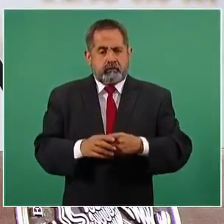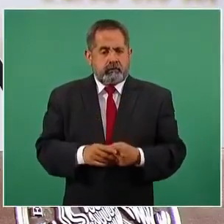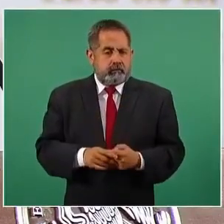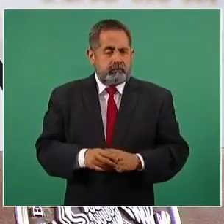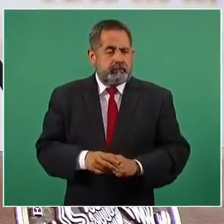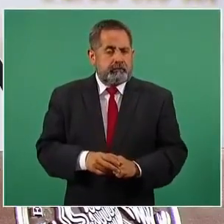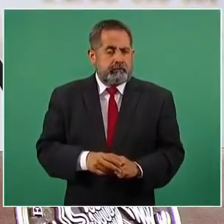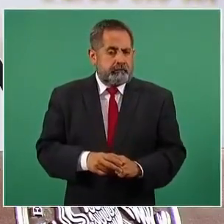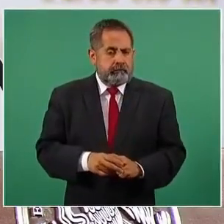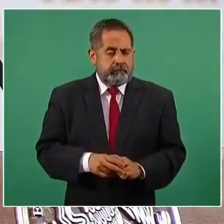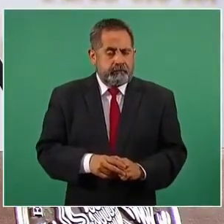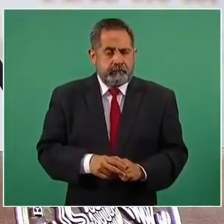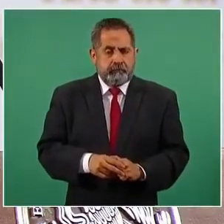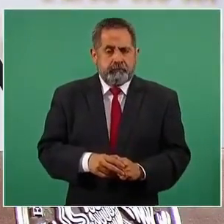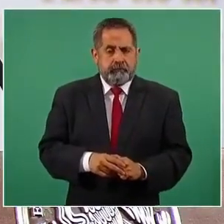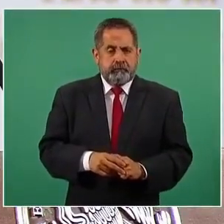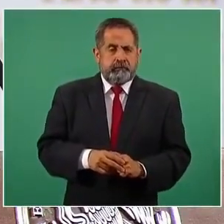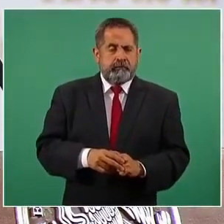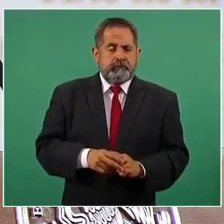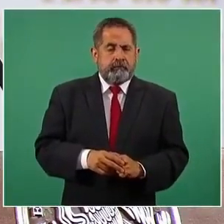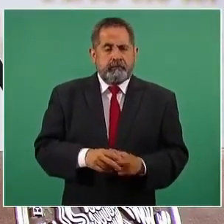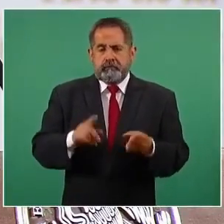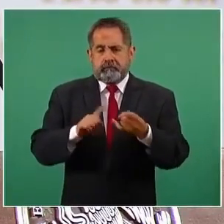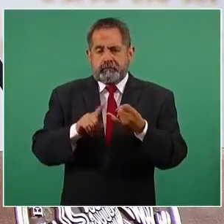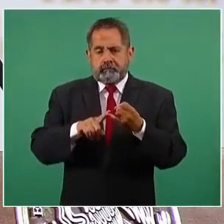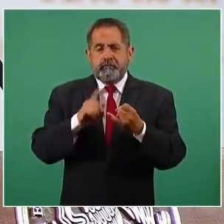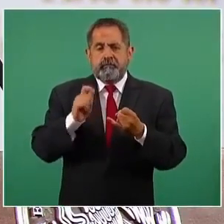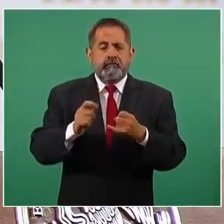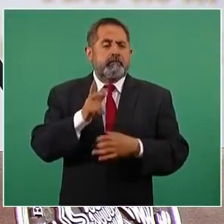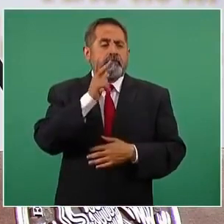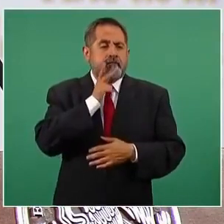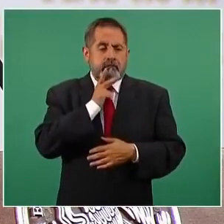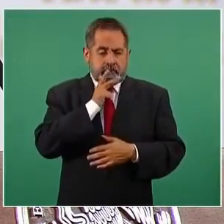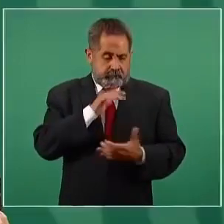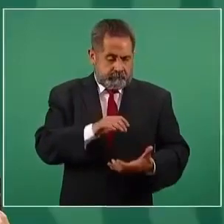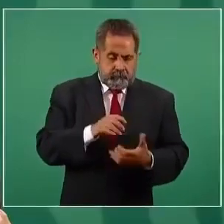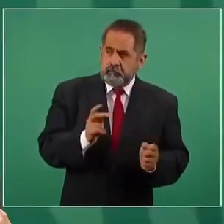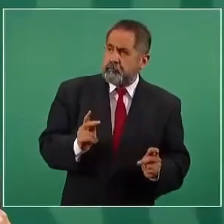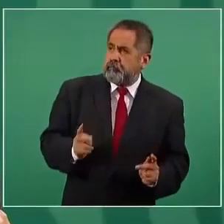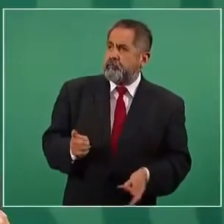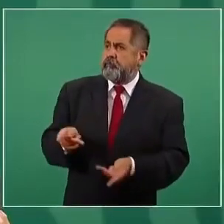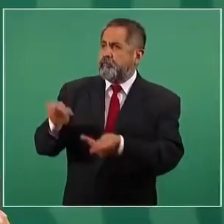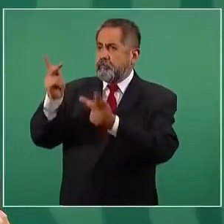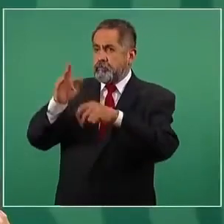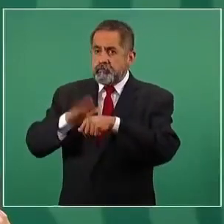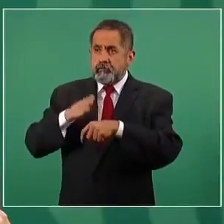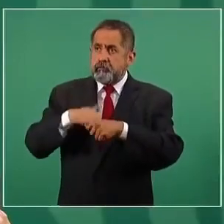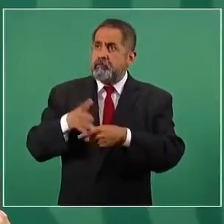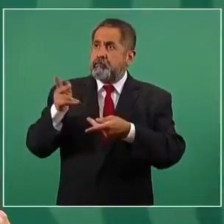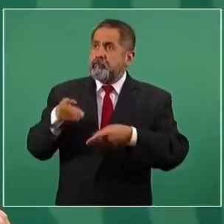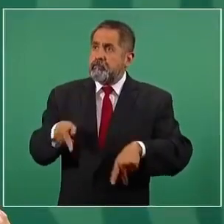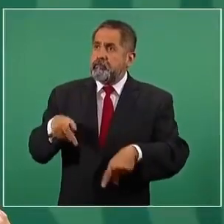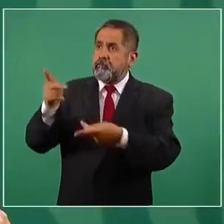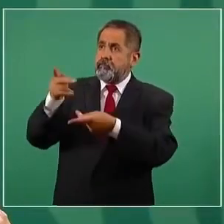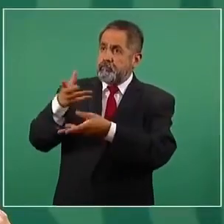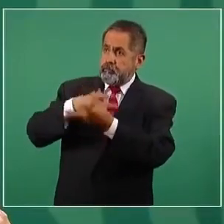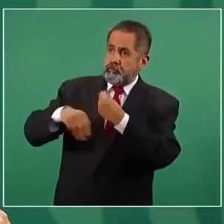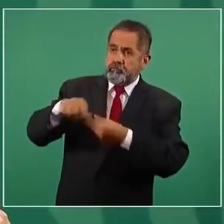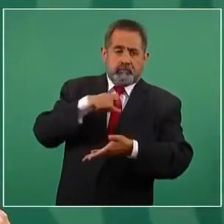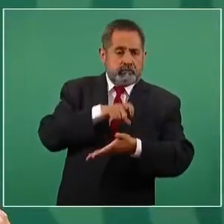el dejar de vender petróleo crudo para comprar gasolinas.